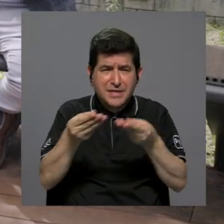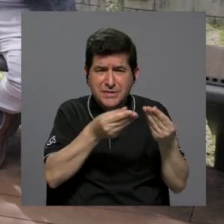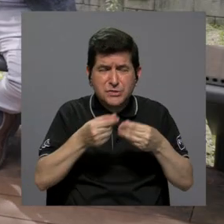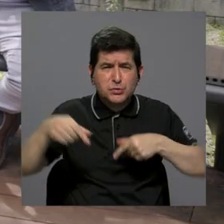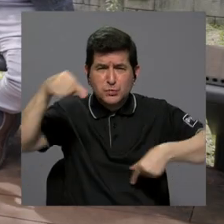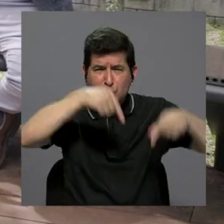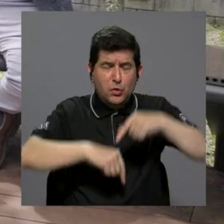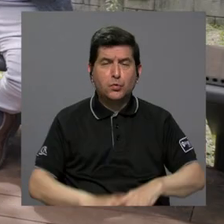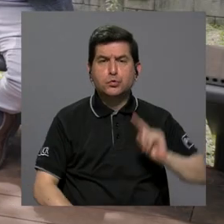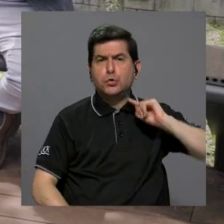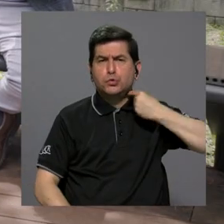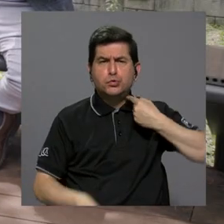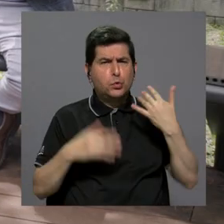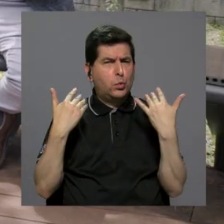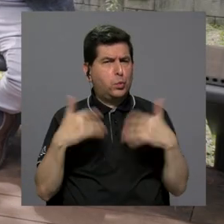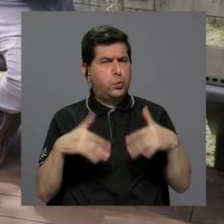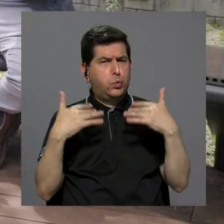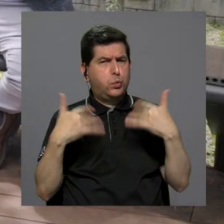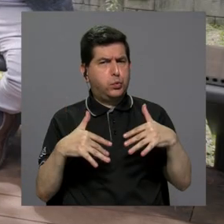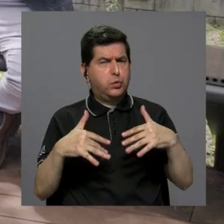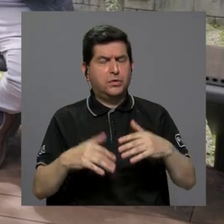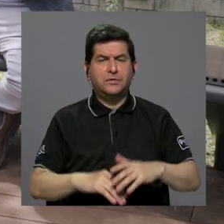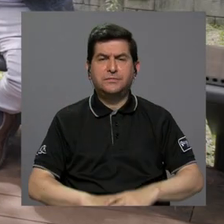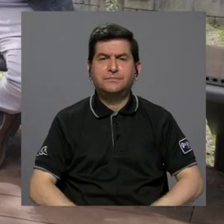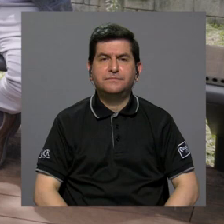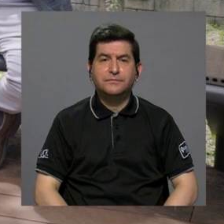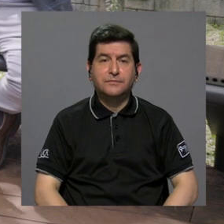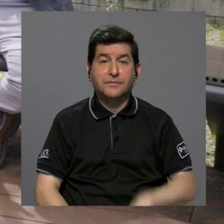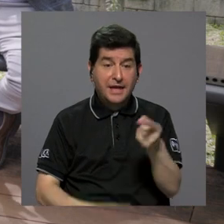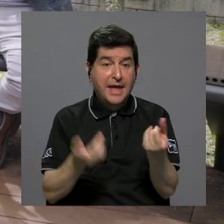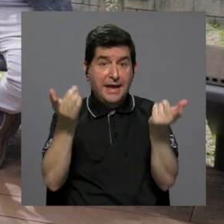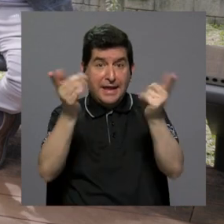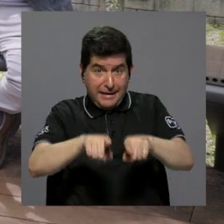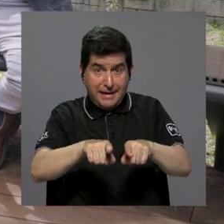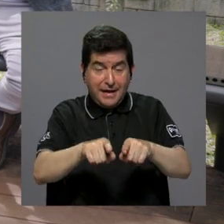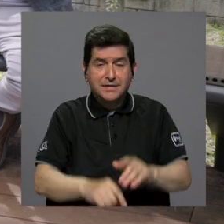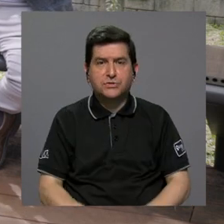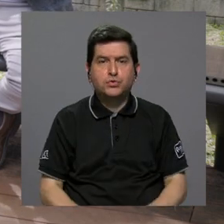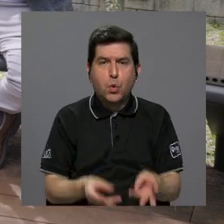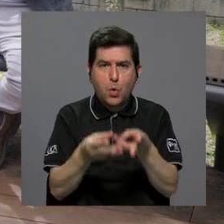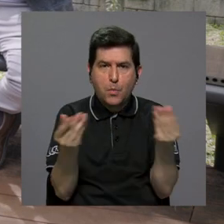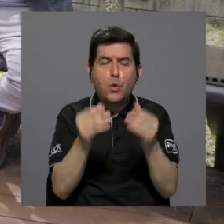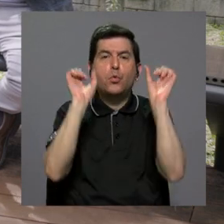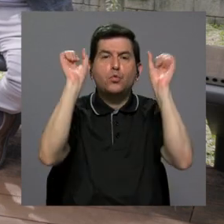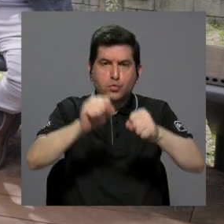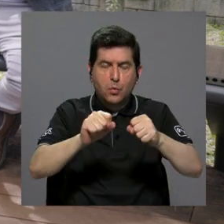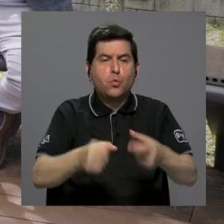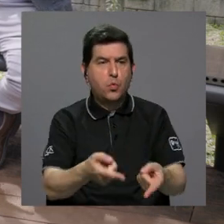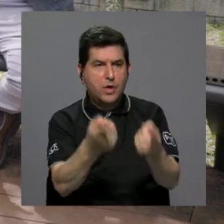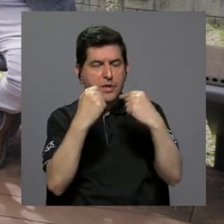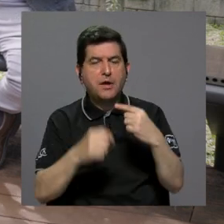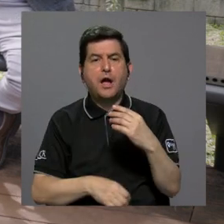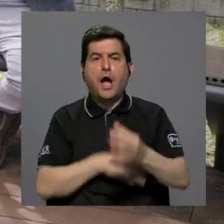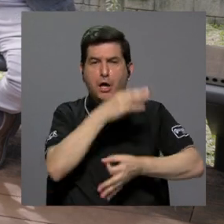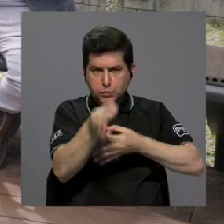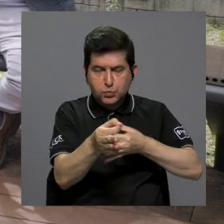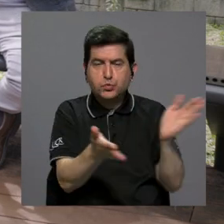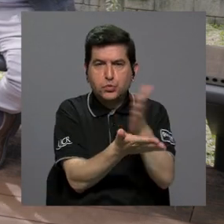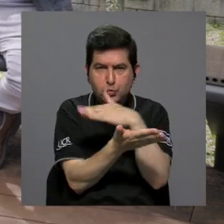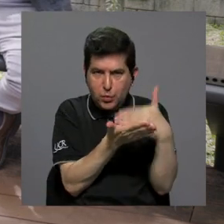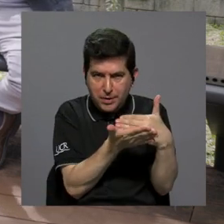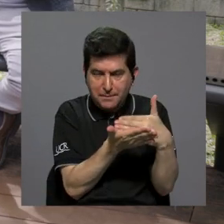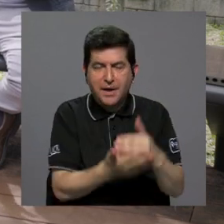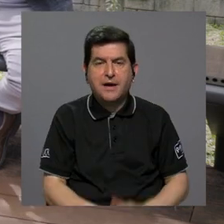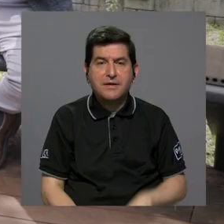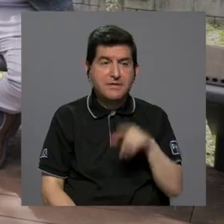los pesticidas se han encarecido de manera significativa y en este caso este producto podría venir a suplir parte